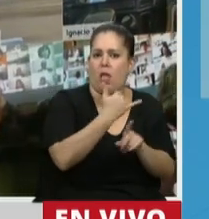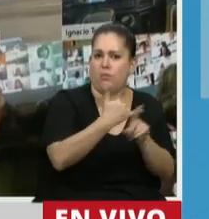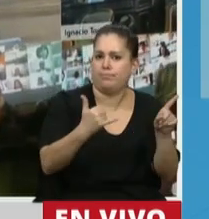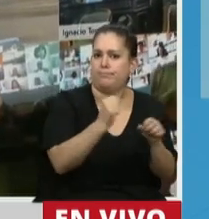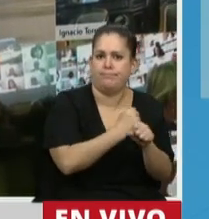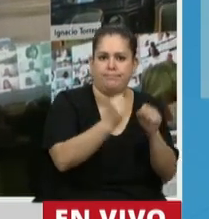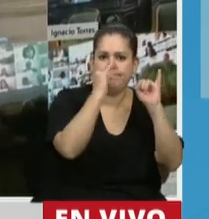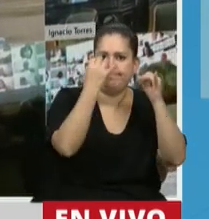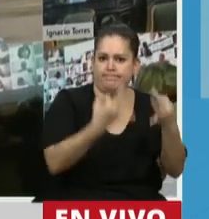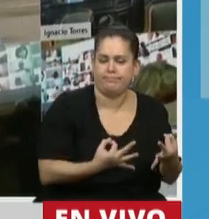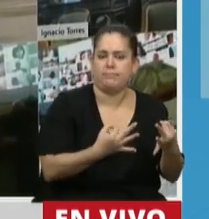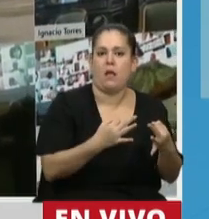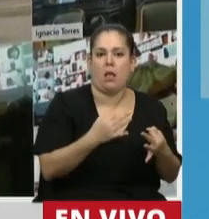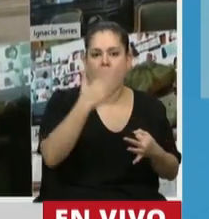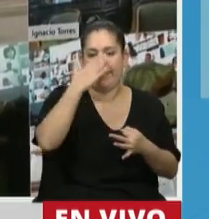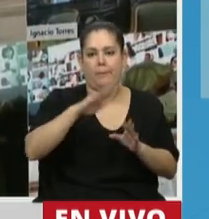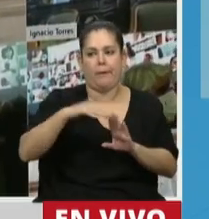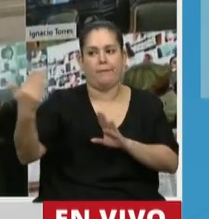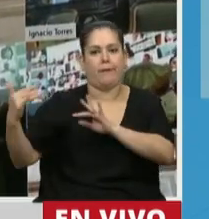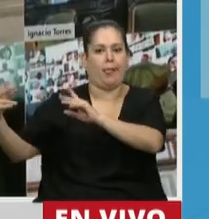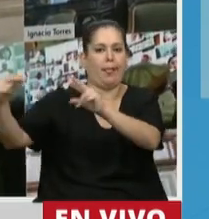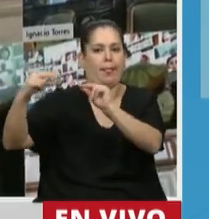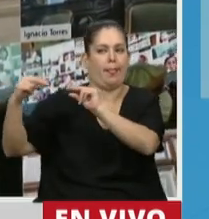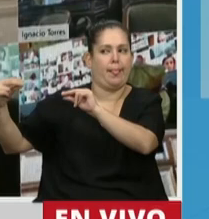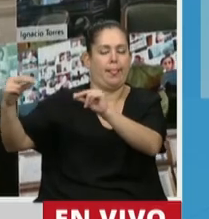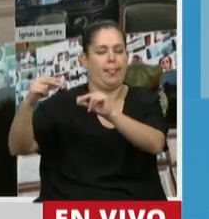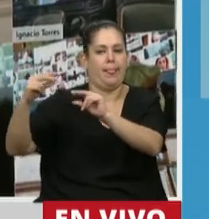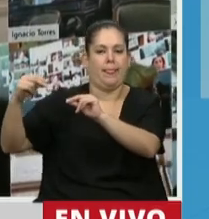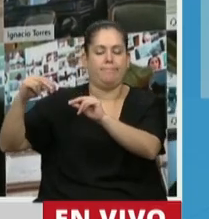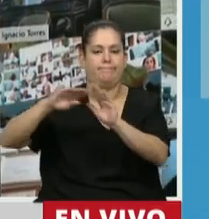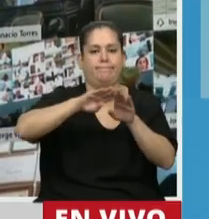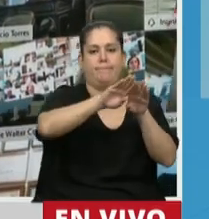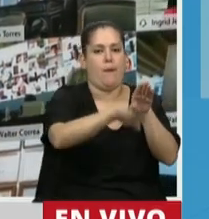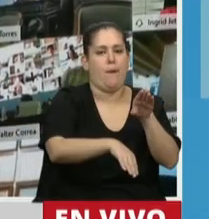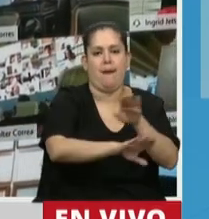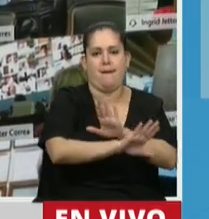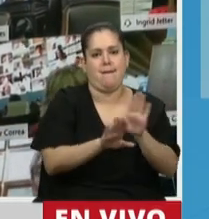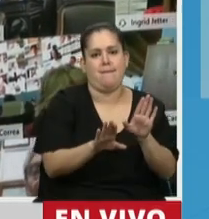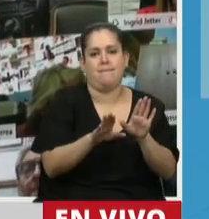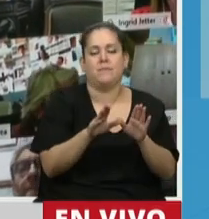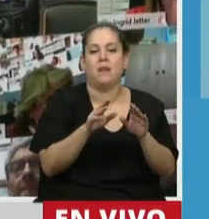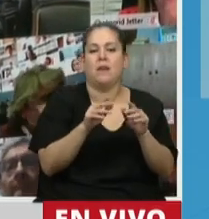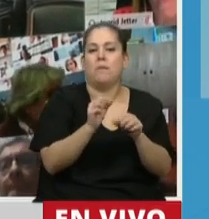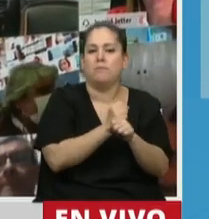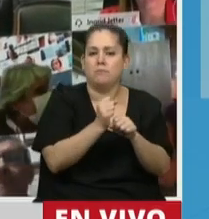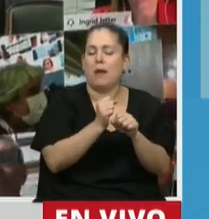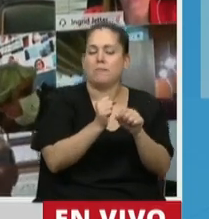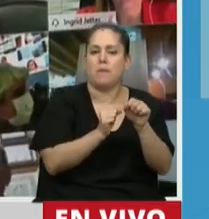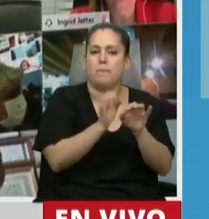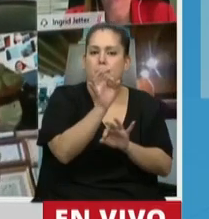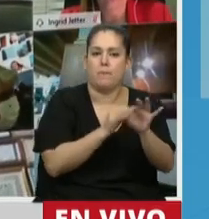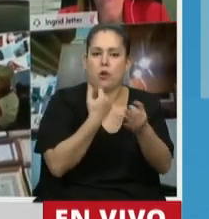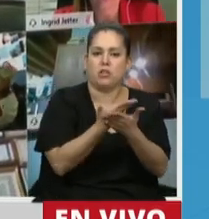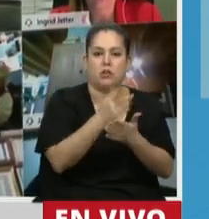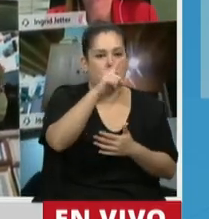pero los lobbies, señor Presidente, parece que pueden más que los diputados. Actualmente es el proyecto 78. Espero que lo